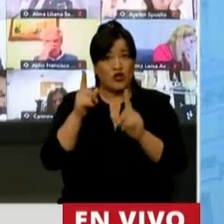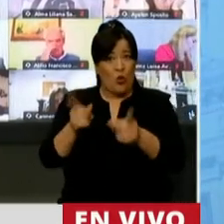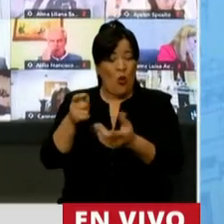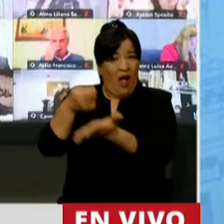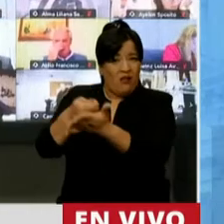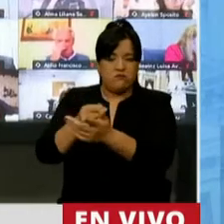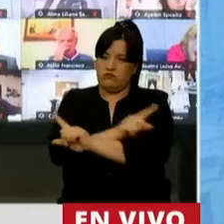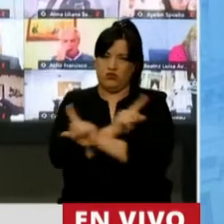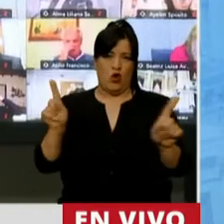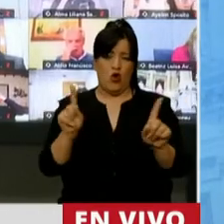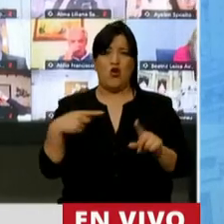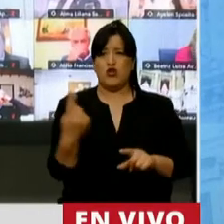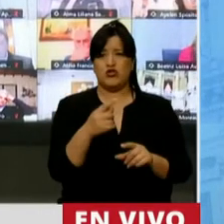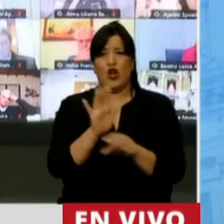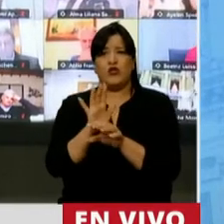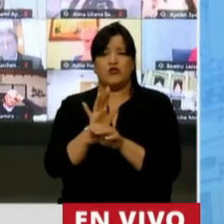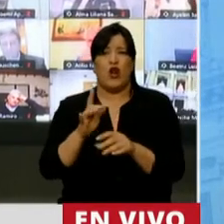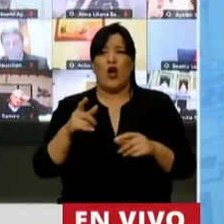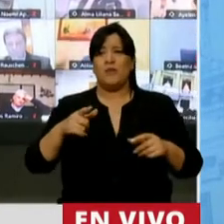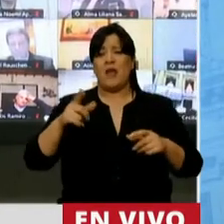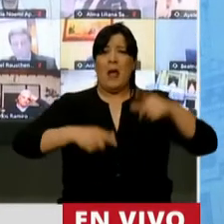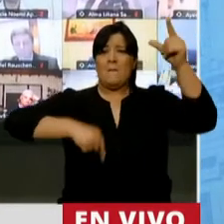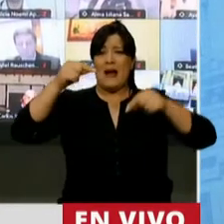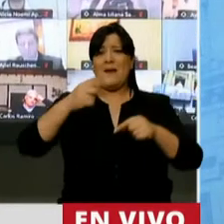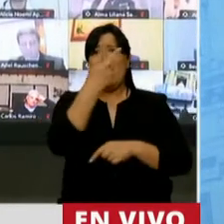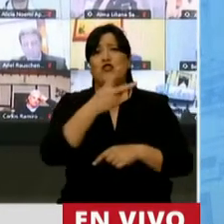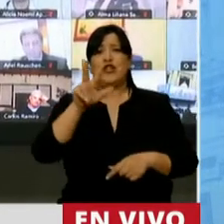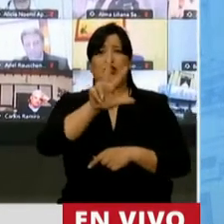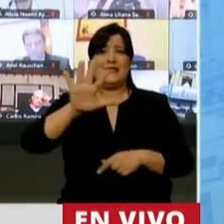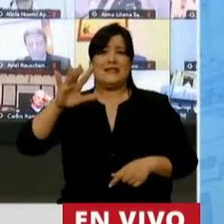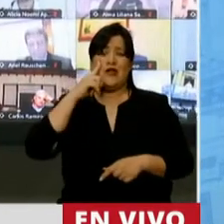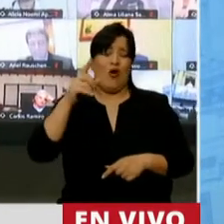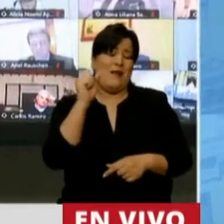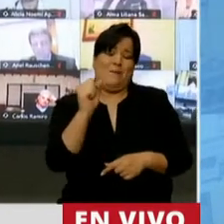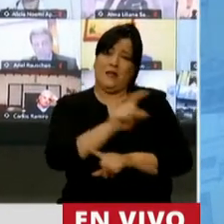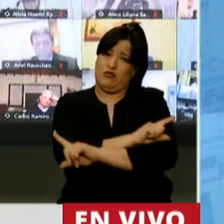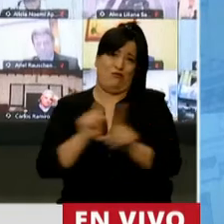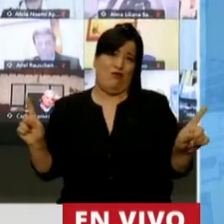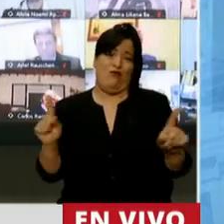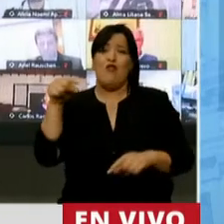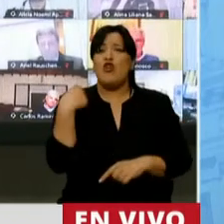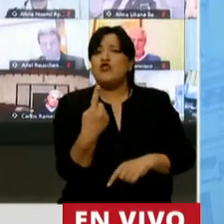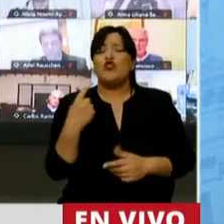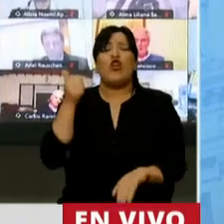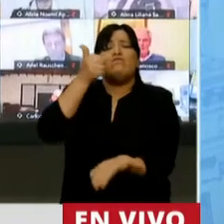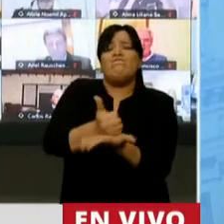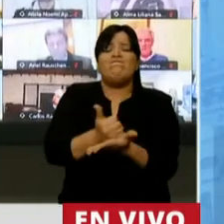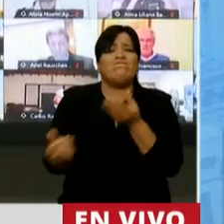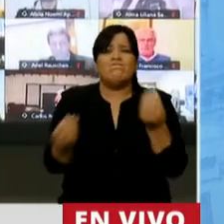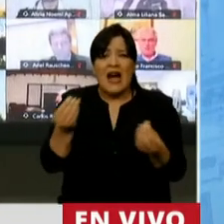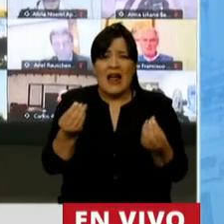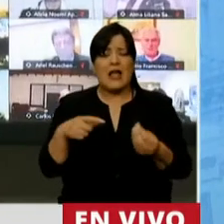Presidente, venimos a comprar palmeras de 235 mil pesos. Acá, señor Presidente, venimos y